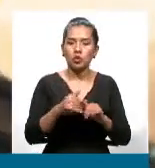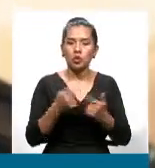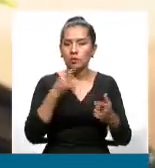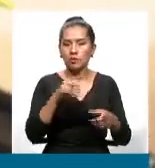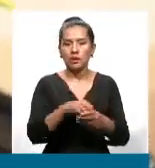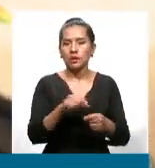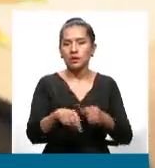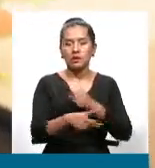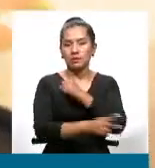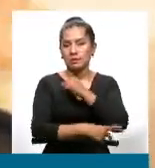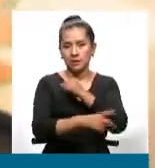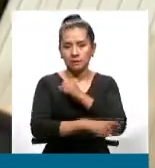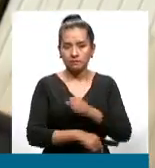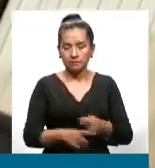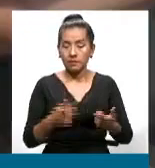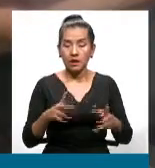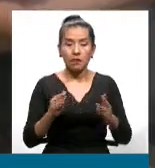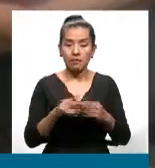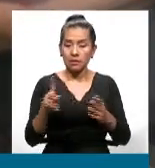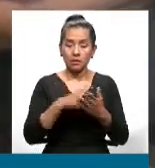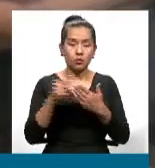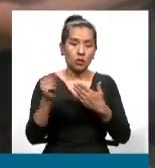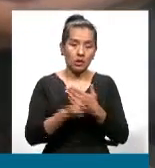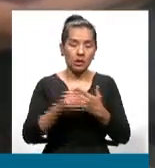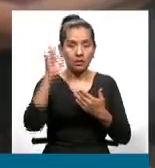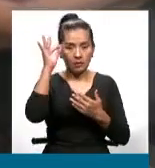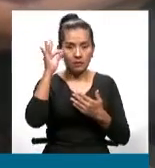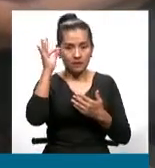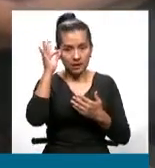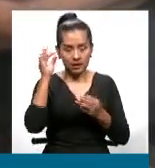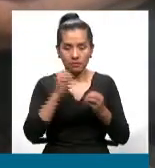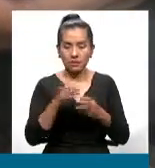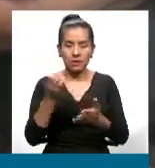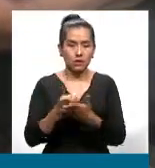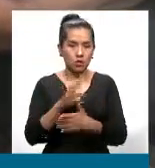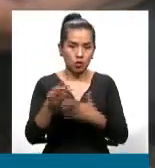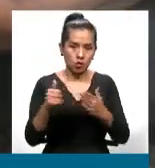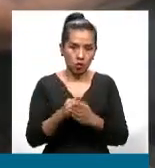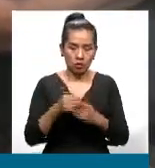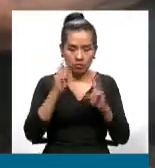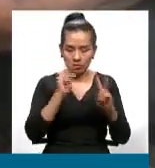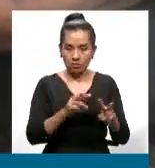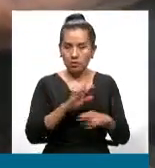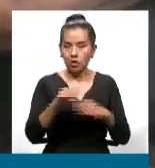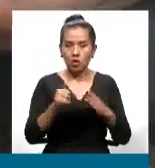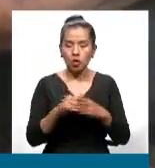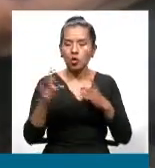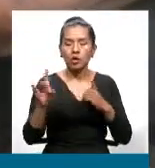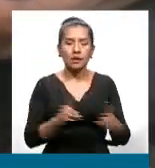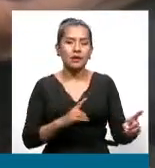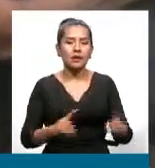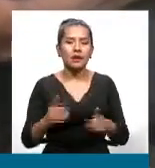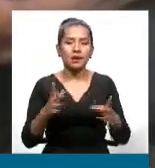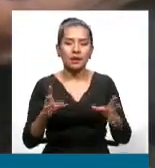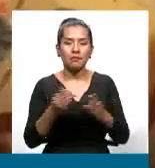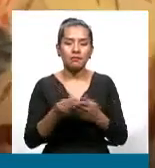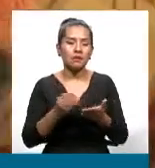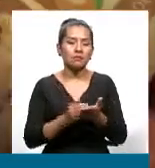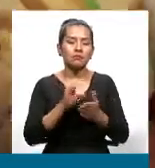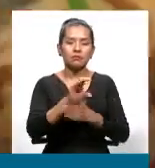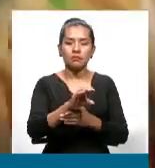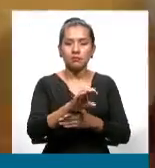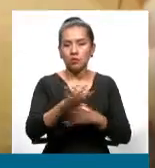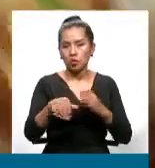estamos, este Programa Fiscal Financiero contempla eso, contempla una dinámica de la inversión pública como